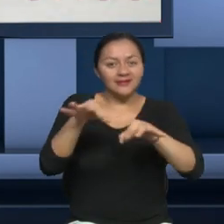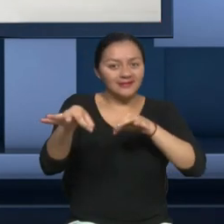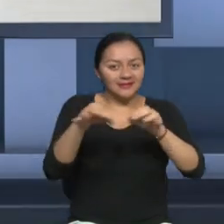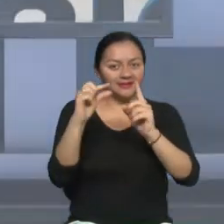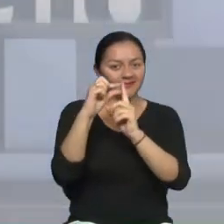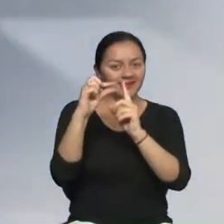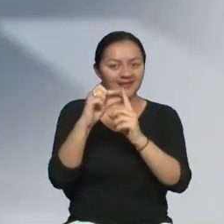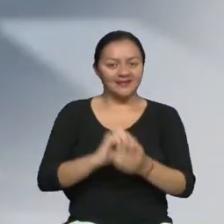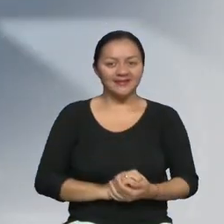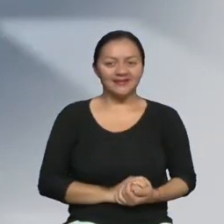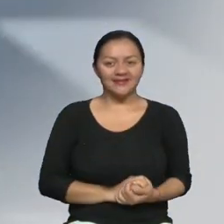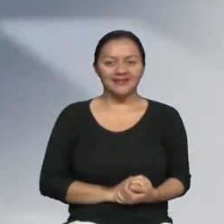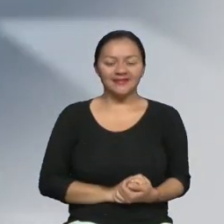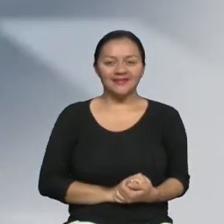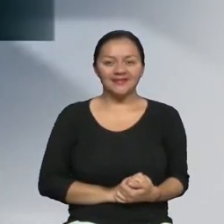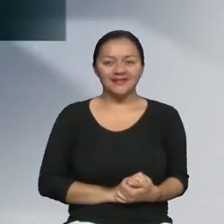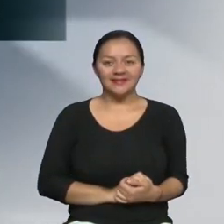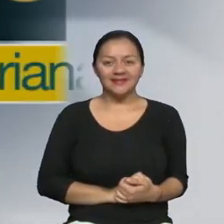términos.